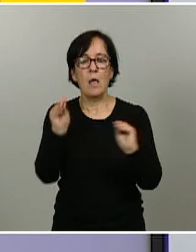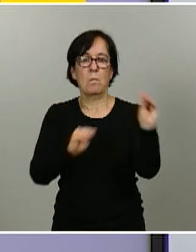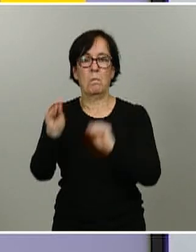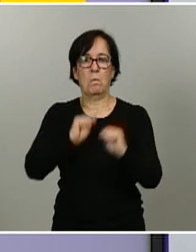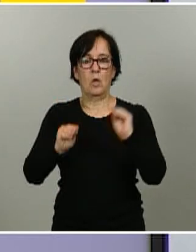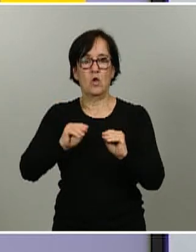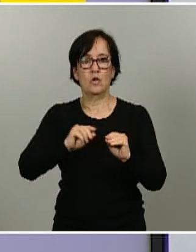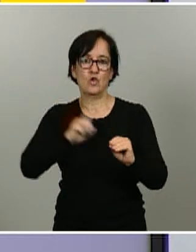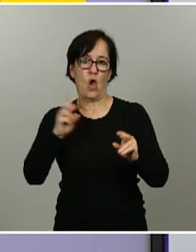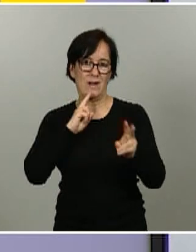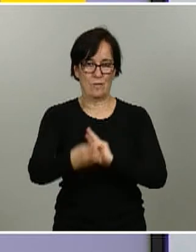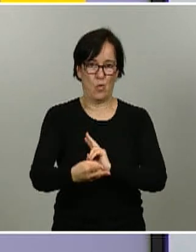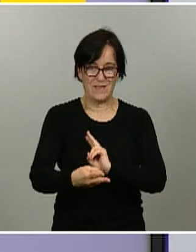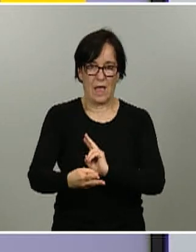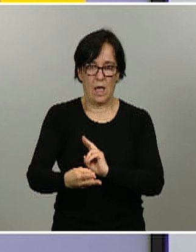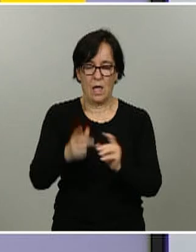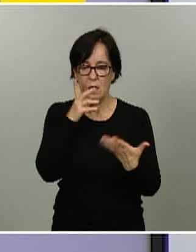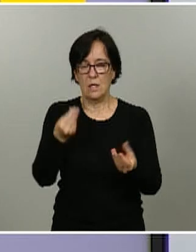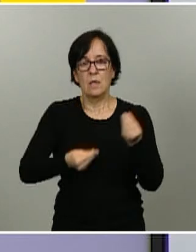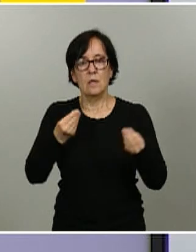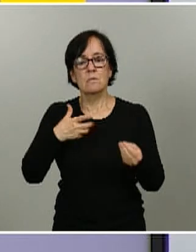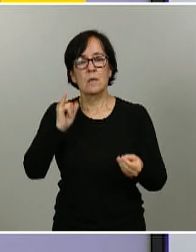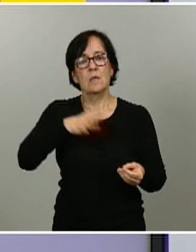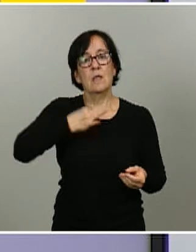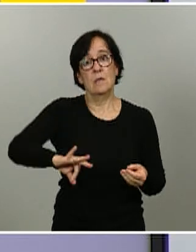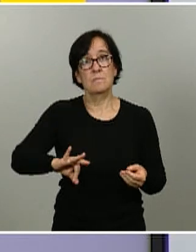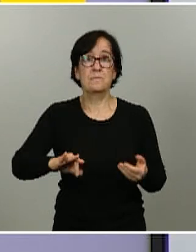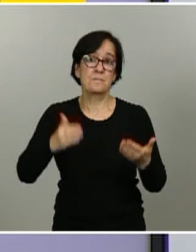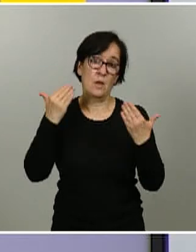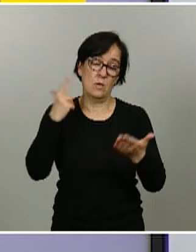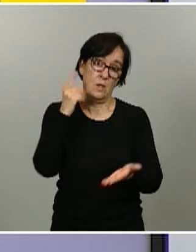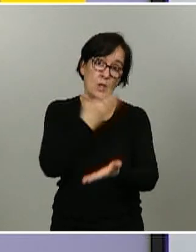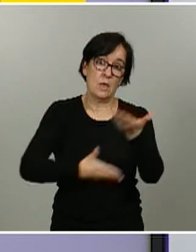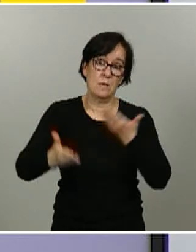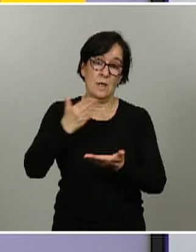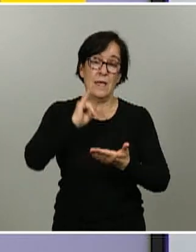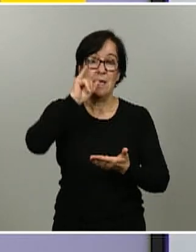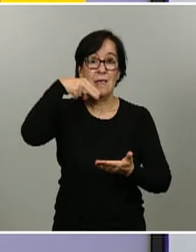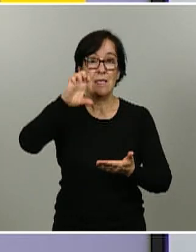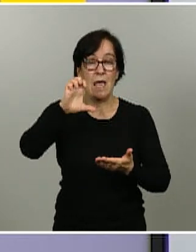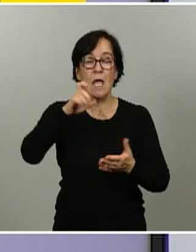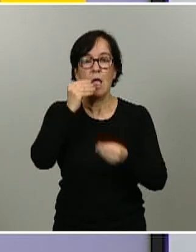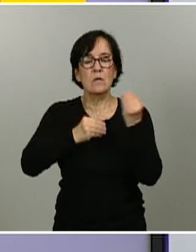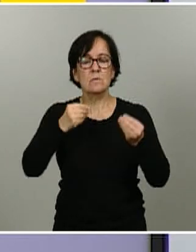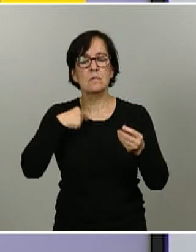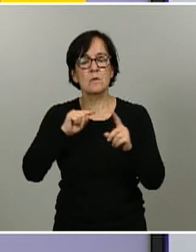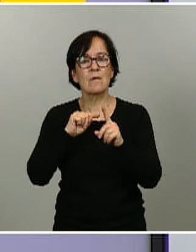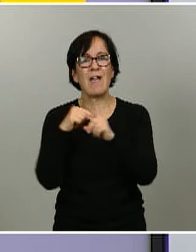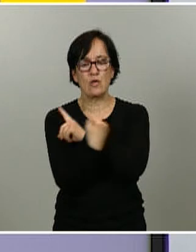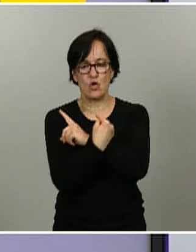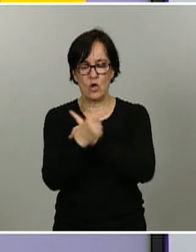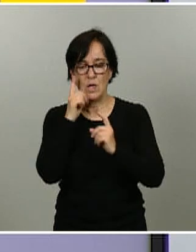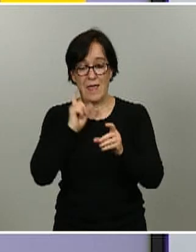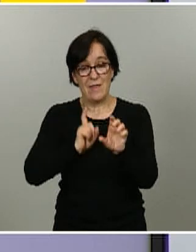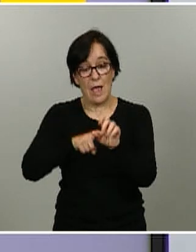en este momento vamos a disponer gracias a la colaboración con el INE de una serie de indicadores de nuestros participantes